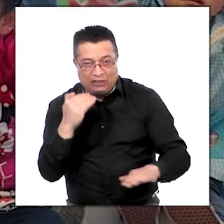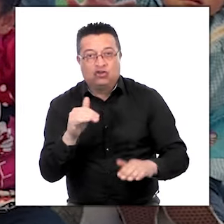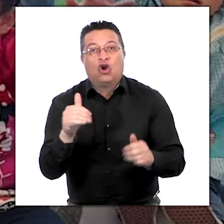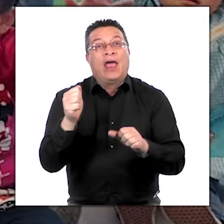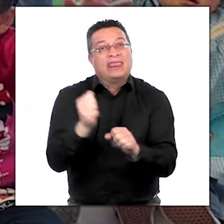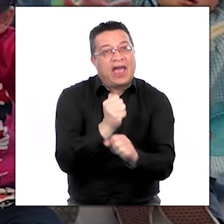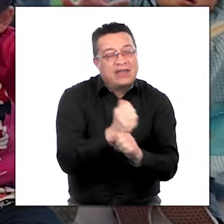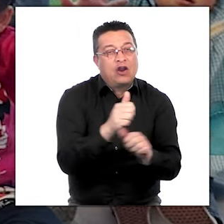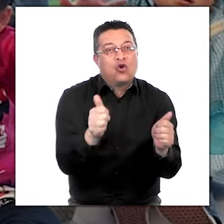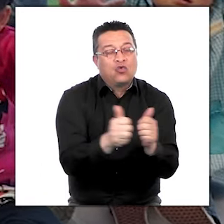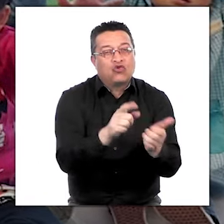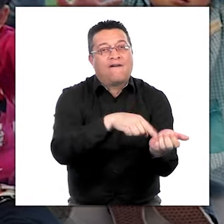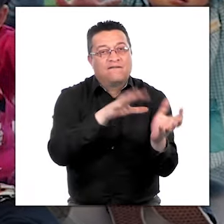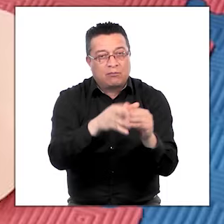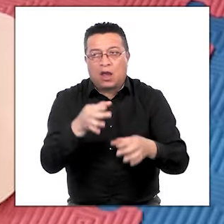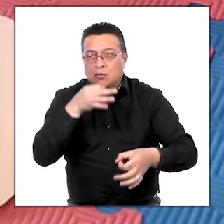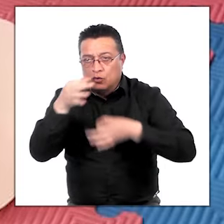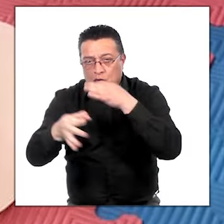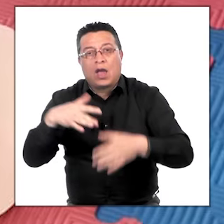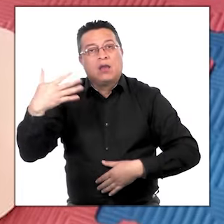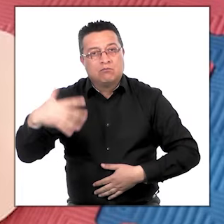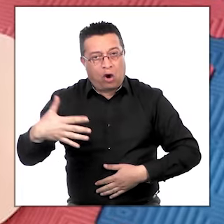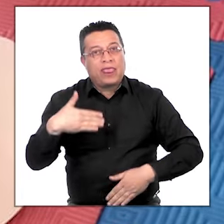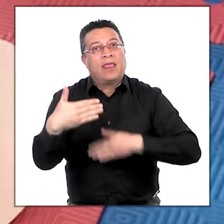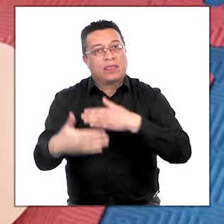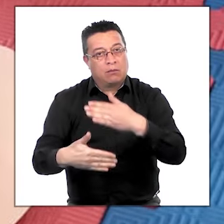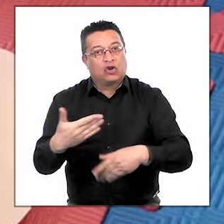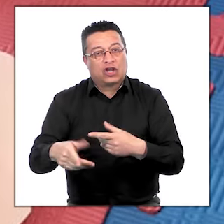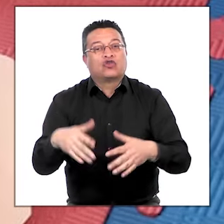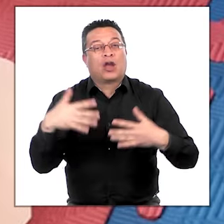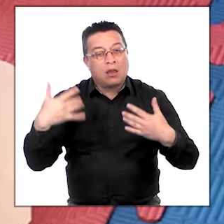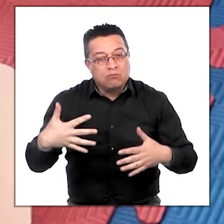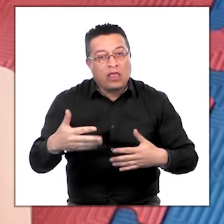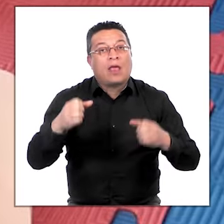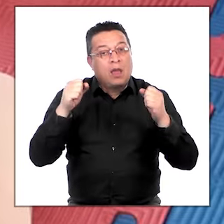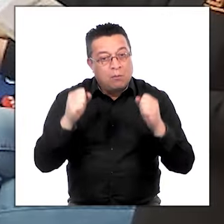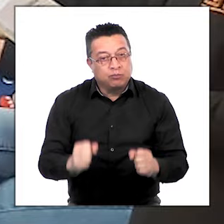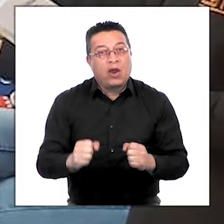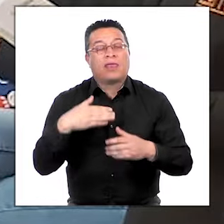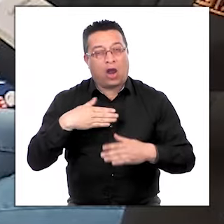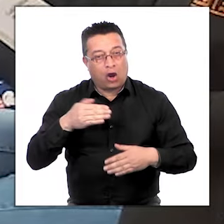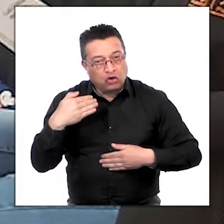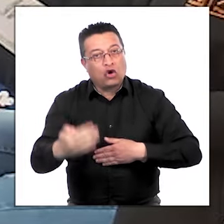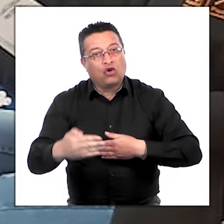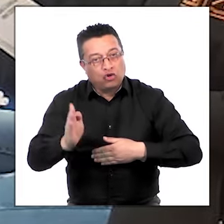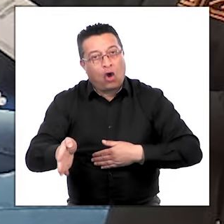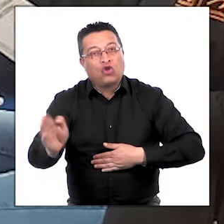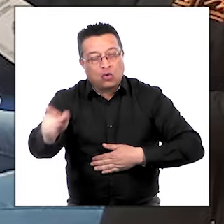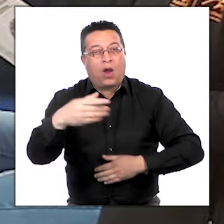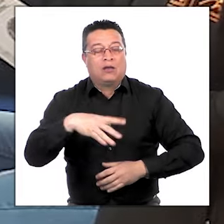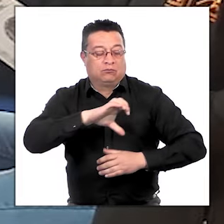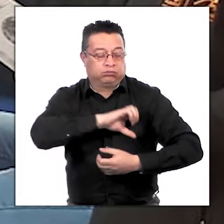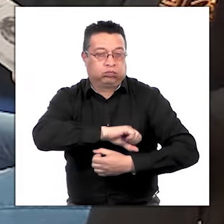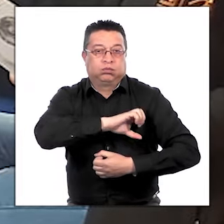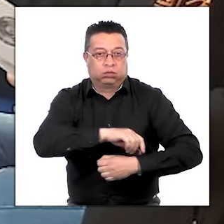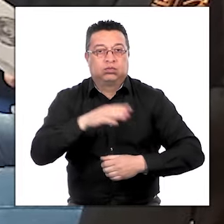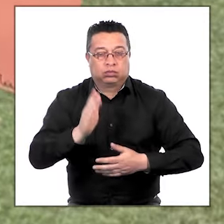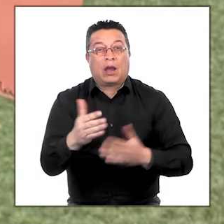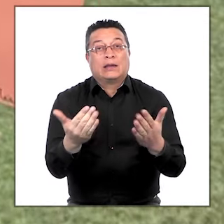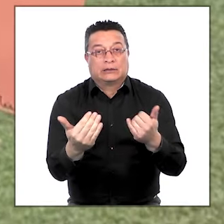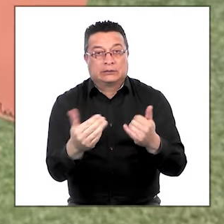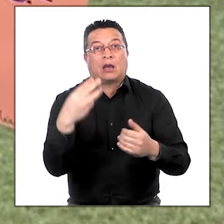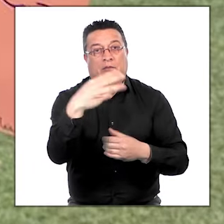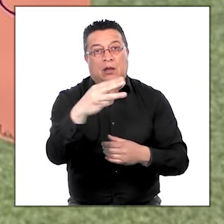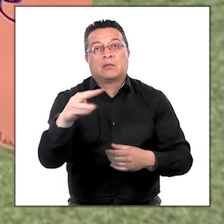tenemos talleres con la familia, donde contamos lo importante que es este proceso, lo importante que es poder continuar con la lactancia materna según la